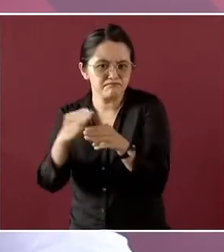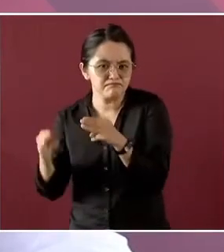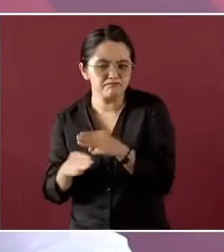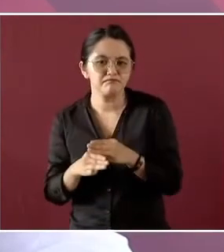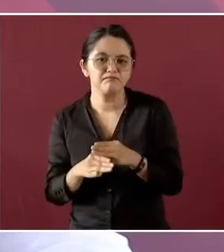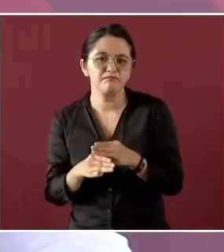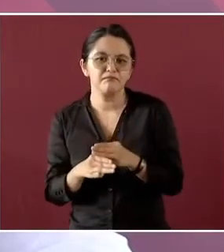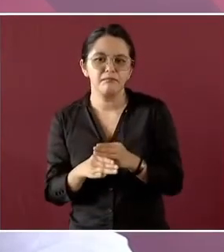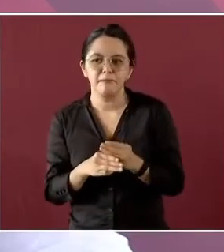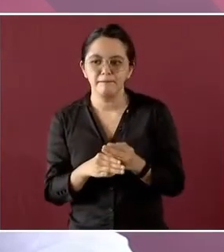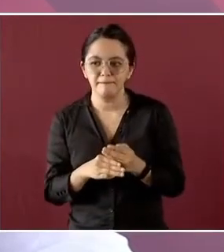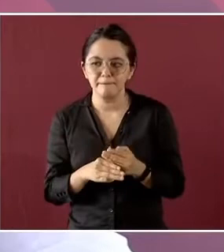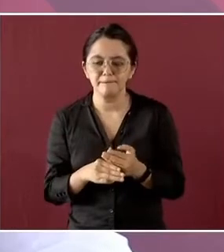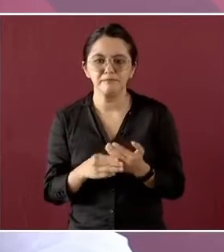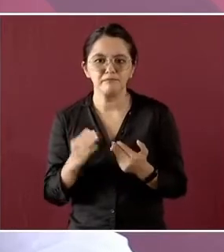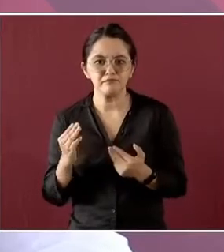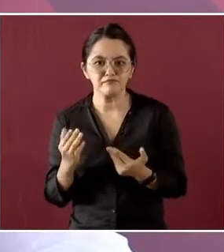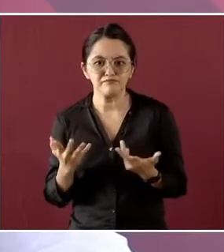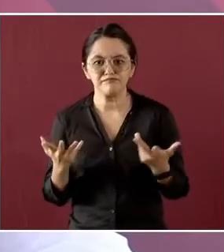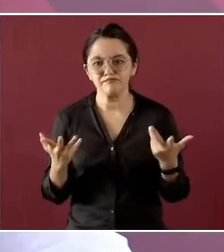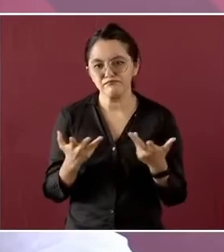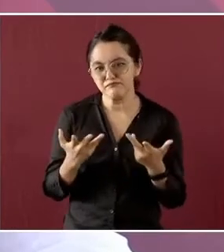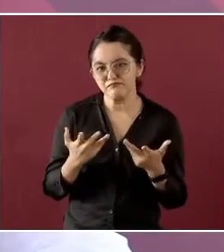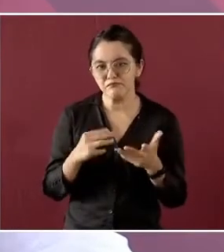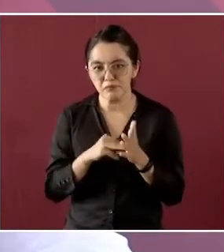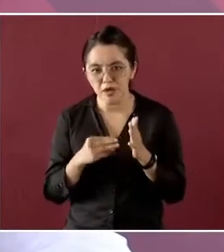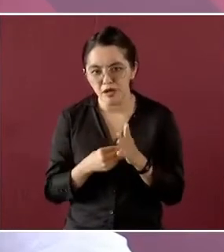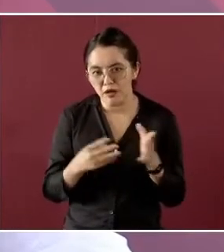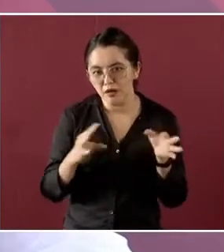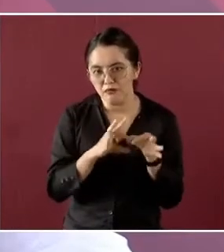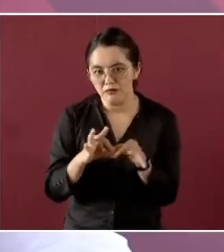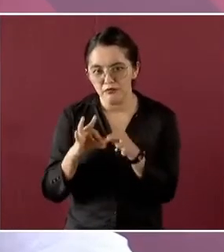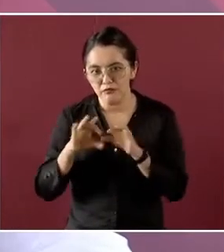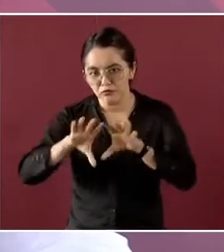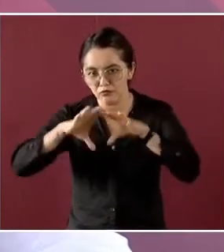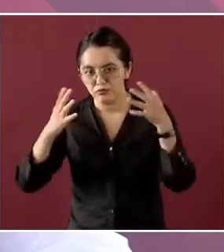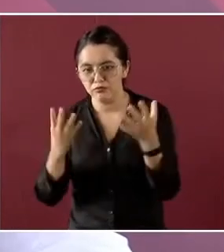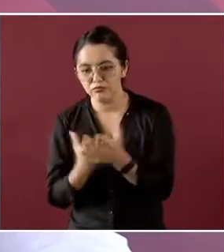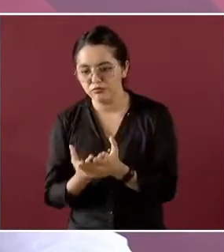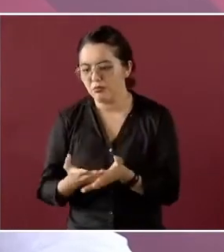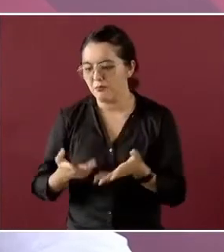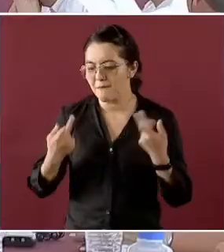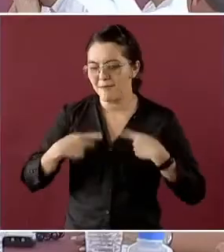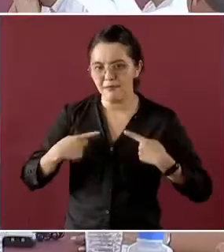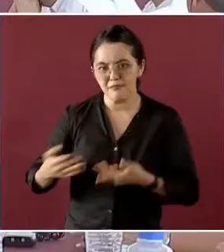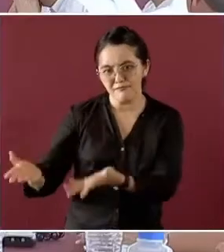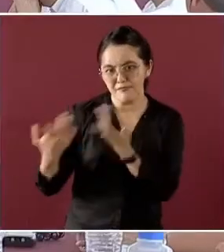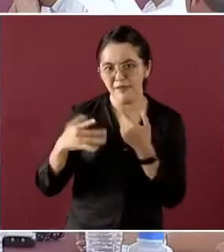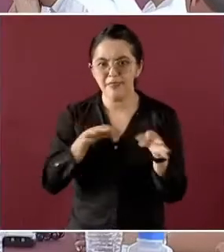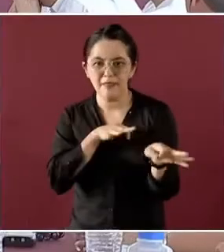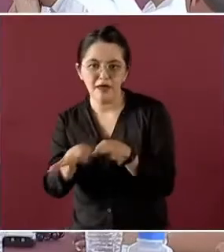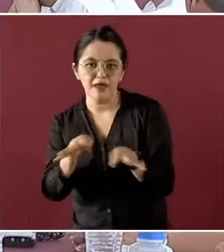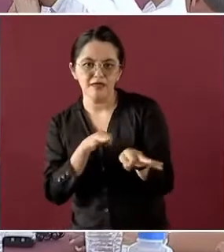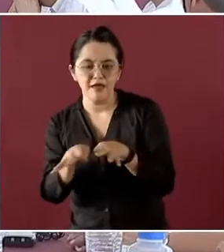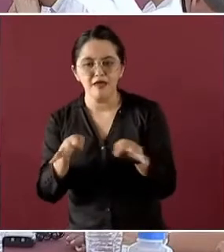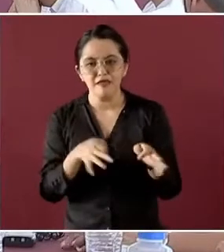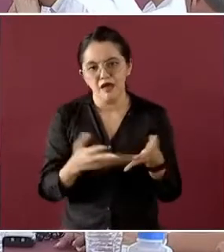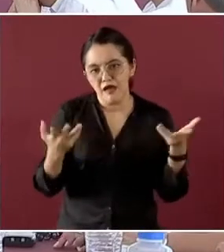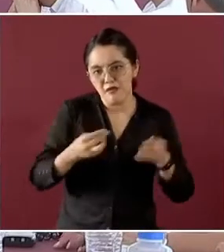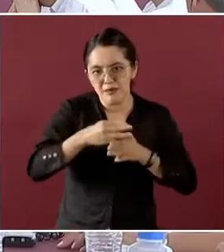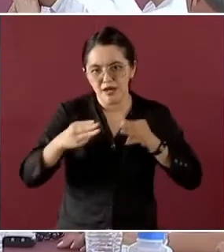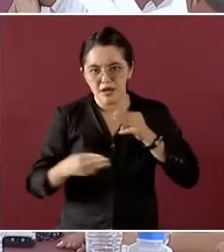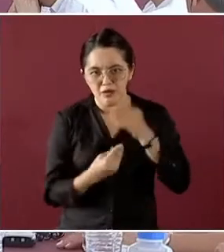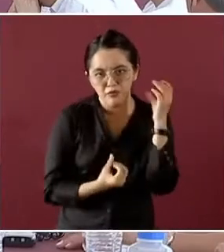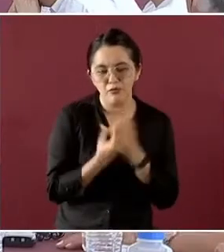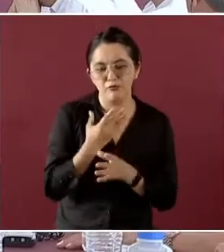integración de las cadenas de suministro globales y mano de obra calificada, que atraiga inversiones de manufactura y servicios de